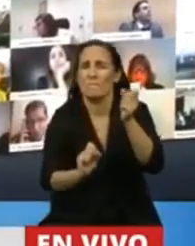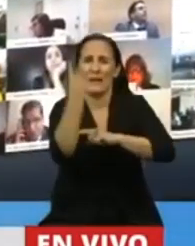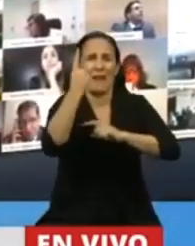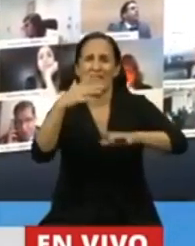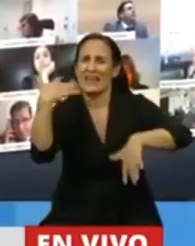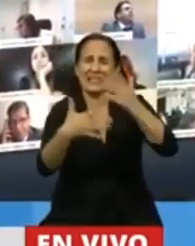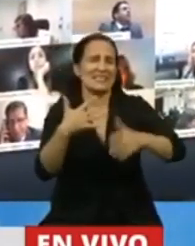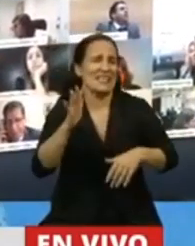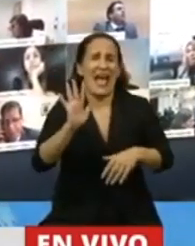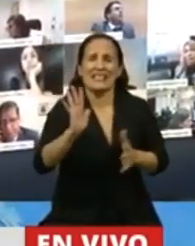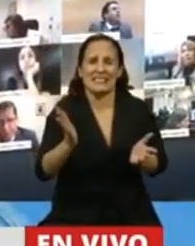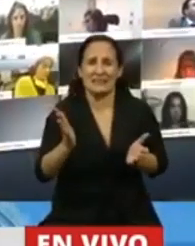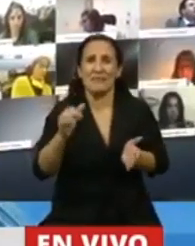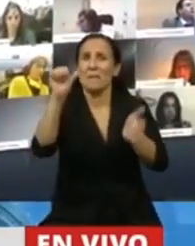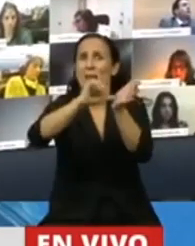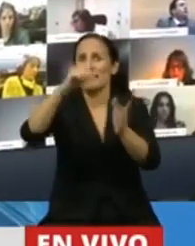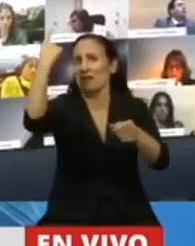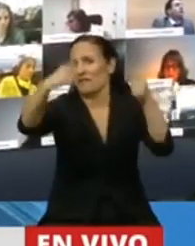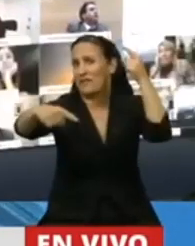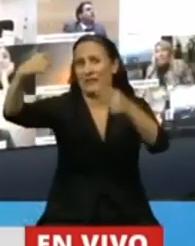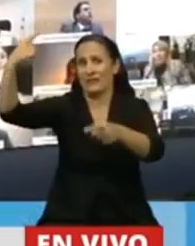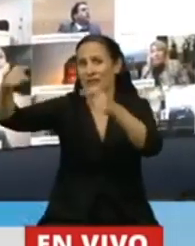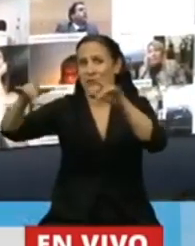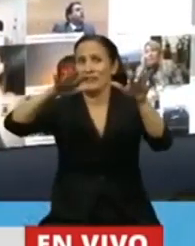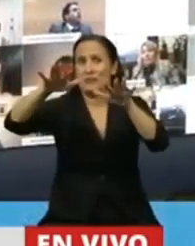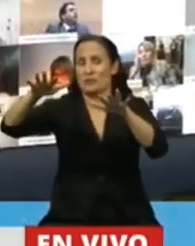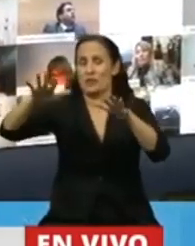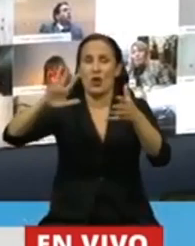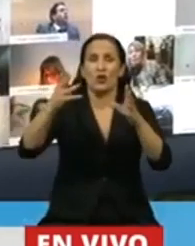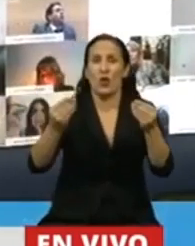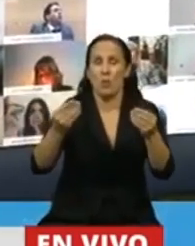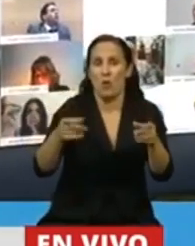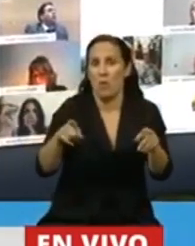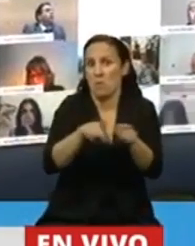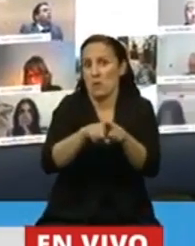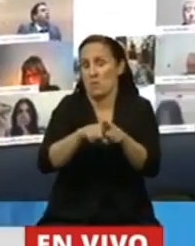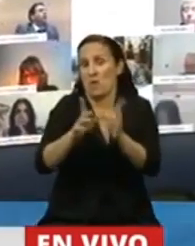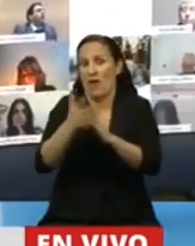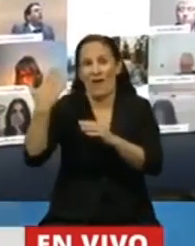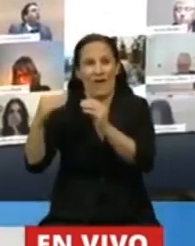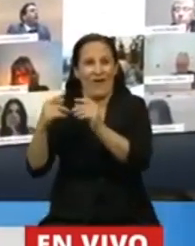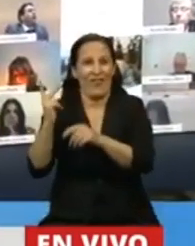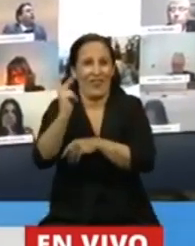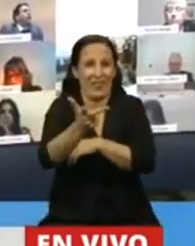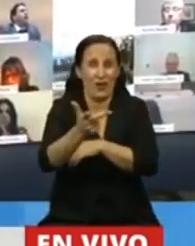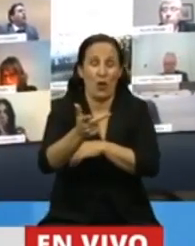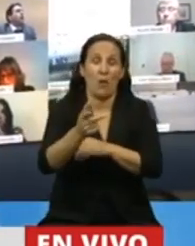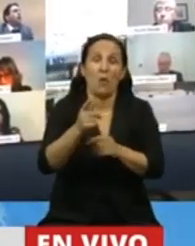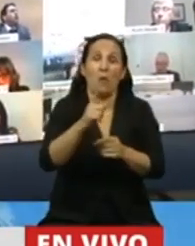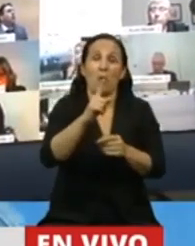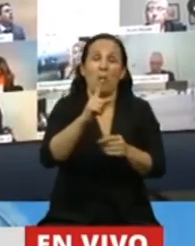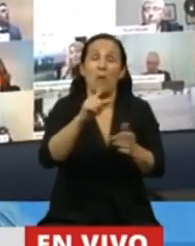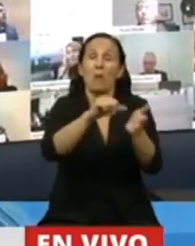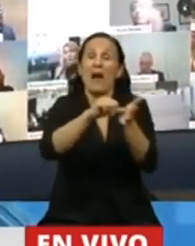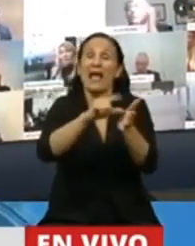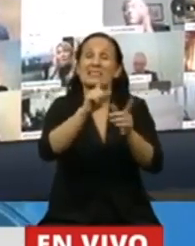cómo han reaccionado países. Hay países que han reaccionado como dice Harari hacia en vez de empoderar